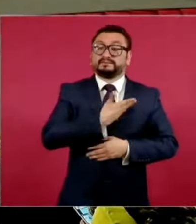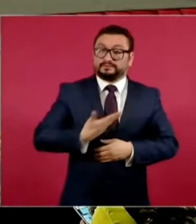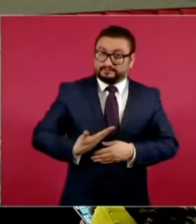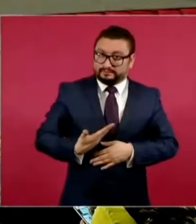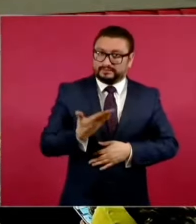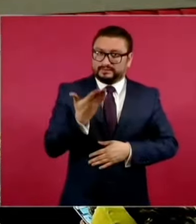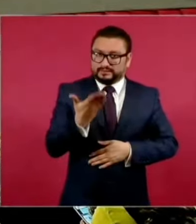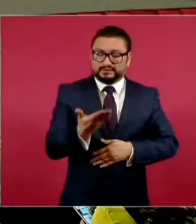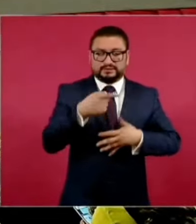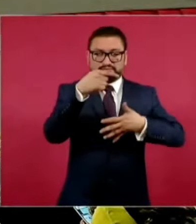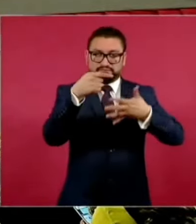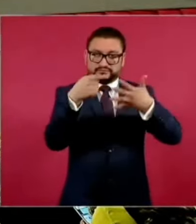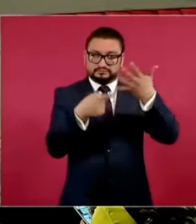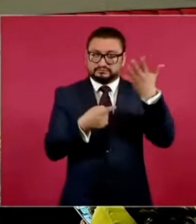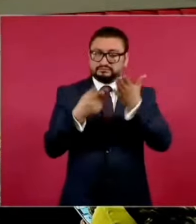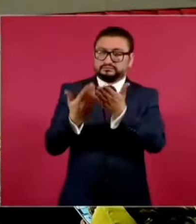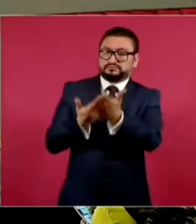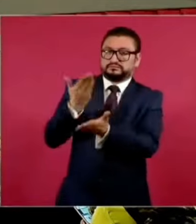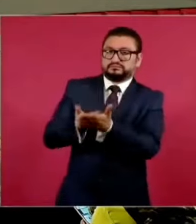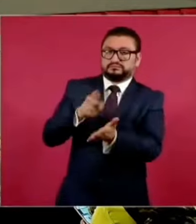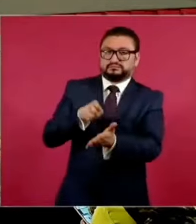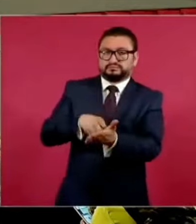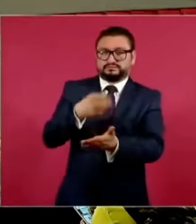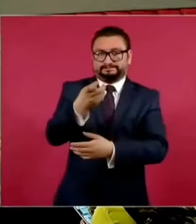ejes de la reforma. Es cuando.